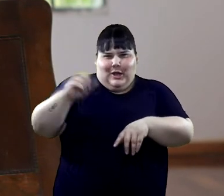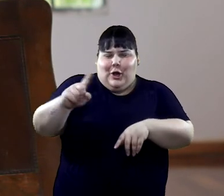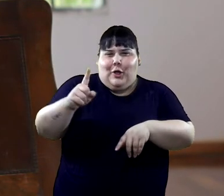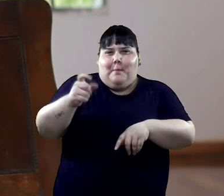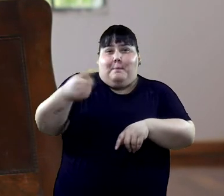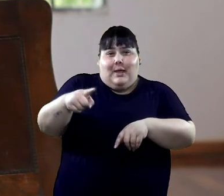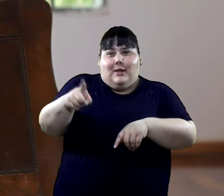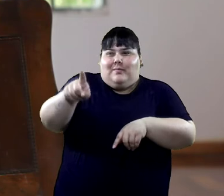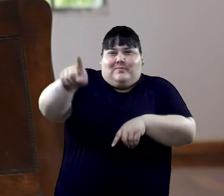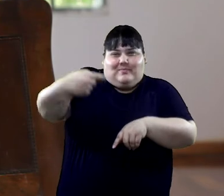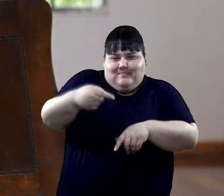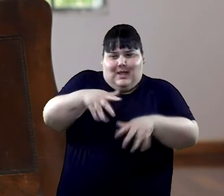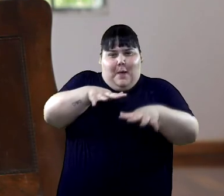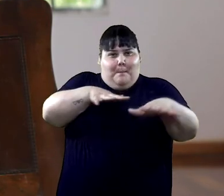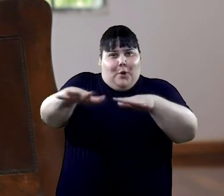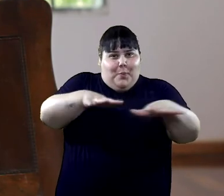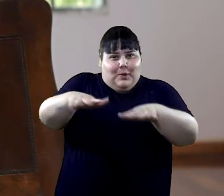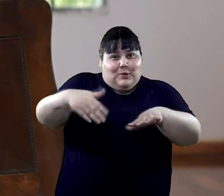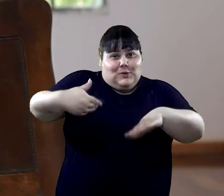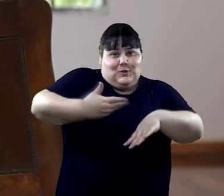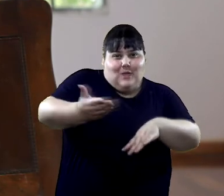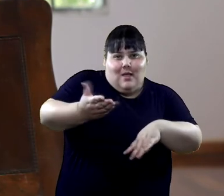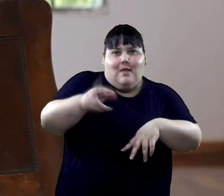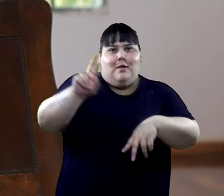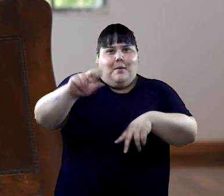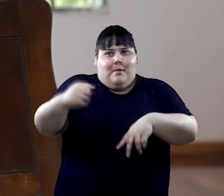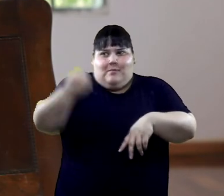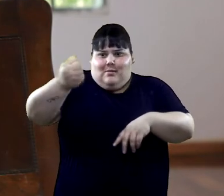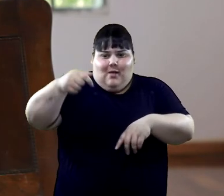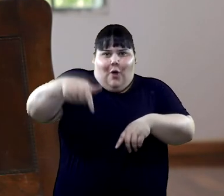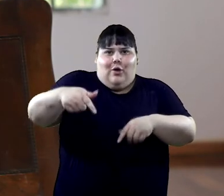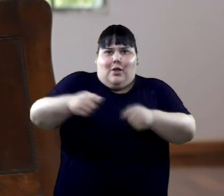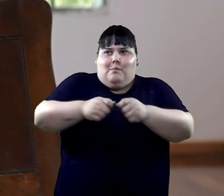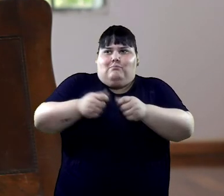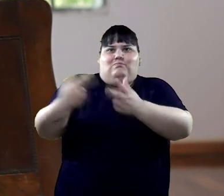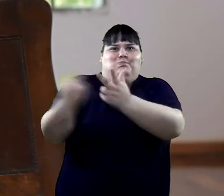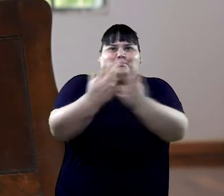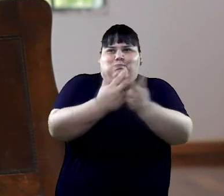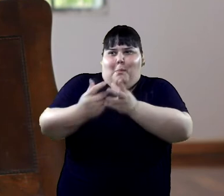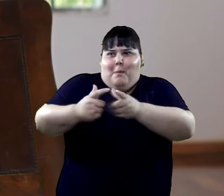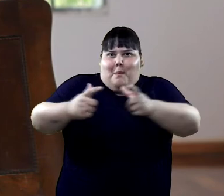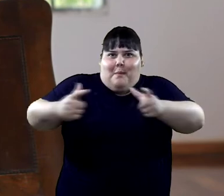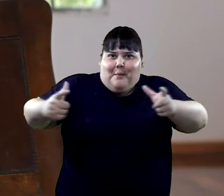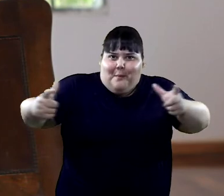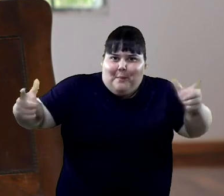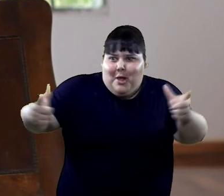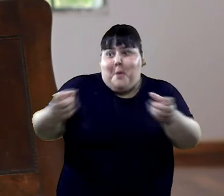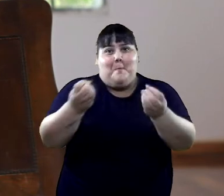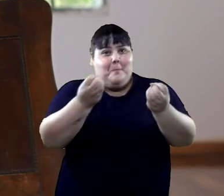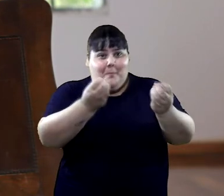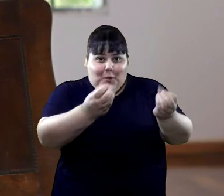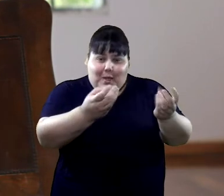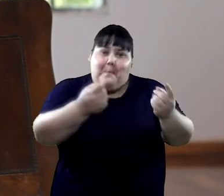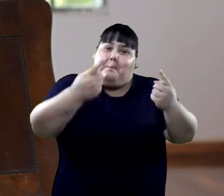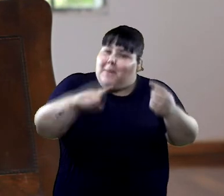peyorativa con la palabra moda. Pero es como que se habla más de la ESI a partir de todos estos movimientos sociales y